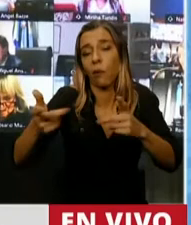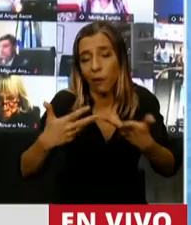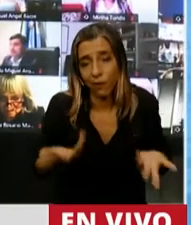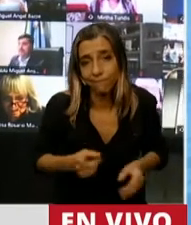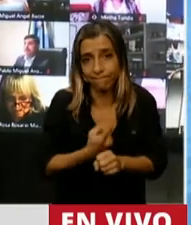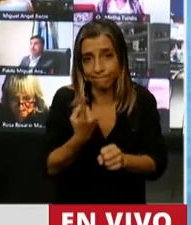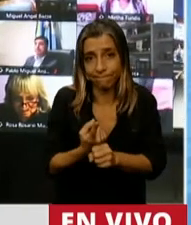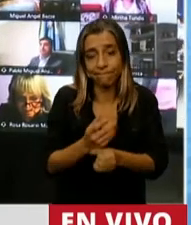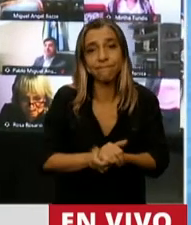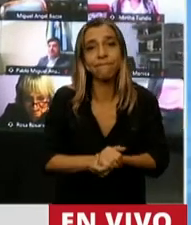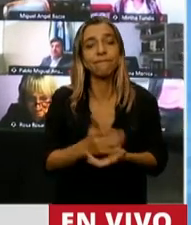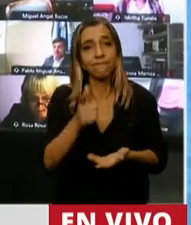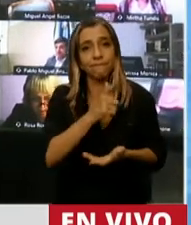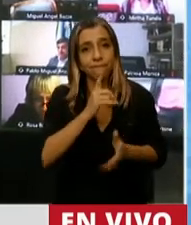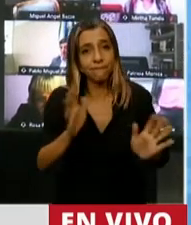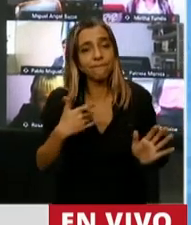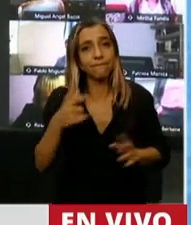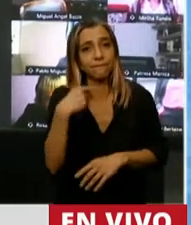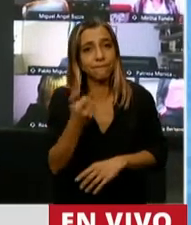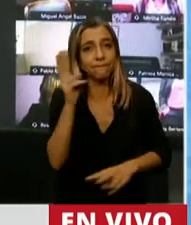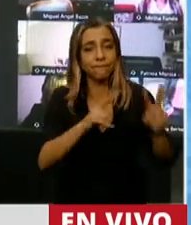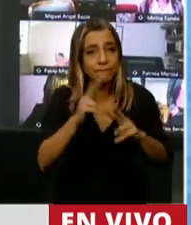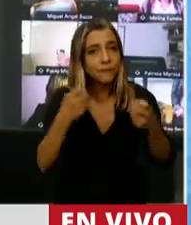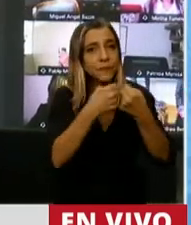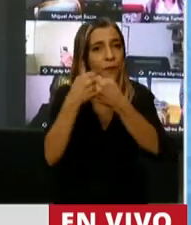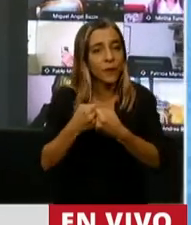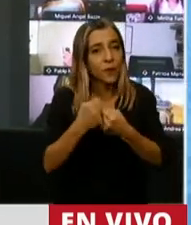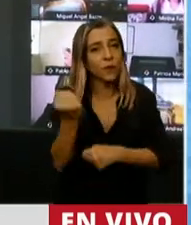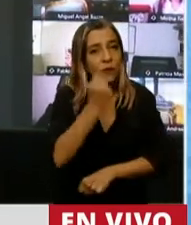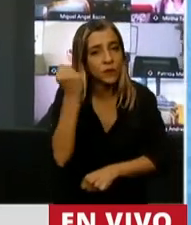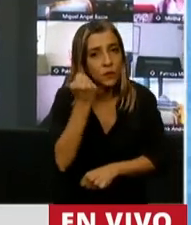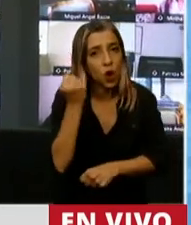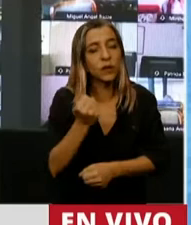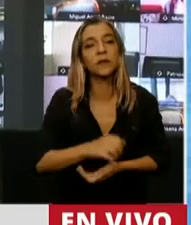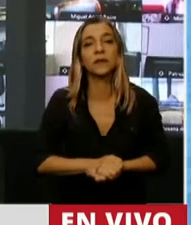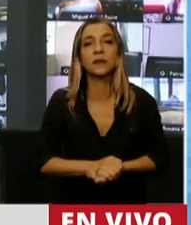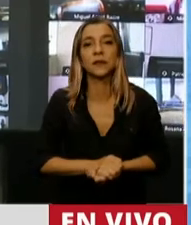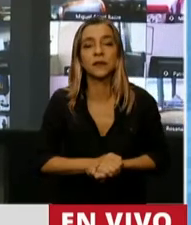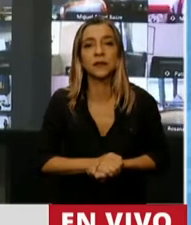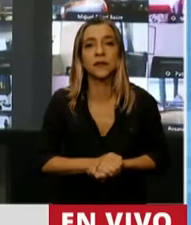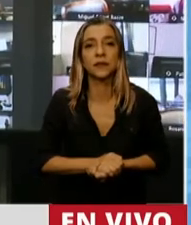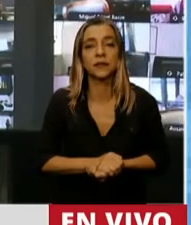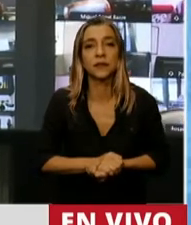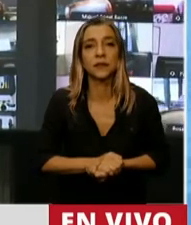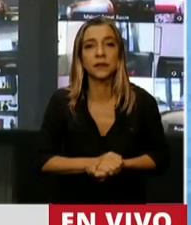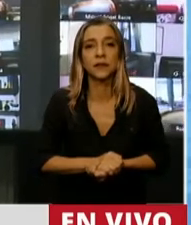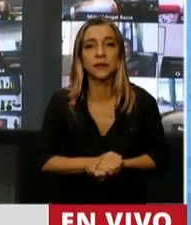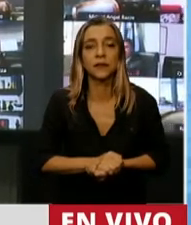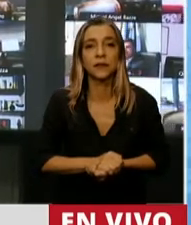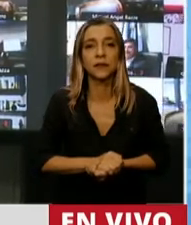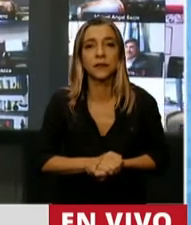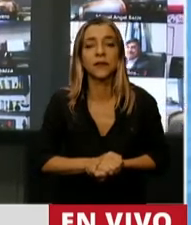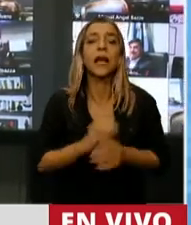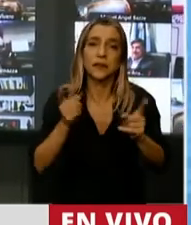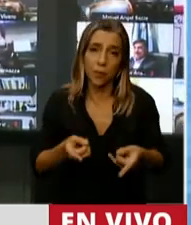Entonces, yo creo que la búsqueda de acuerdo, en eso estoy totalmente de acuerdo, también va a la redundancia, con la